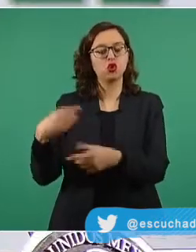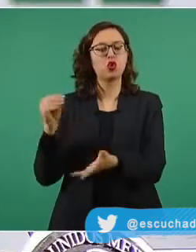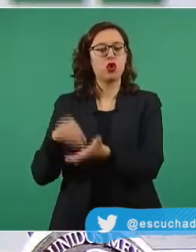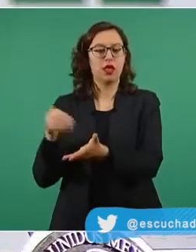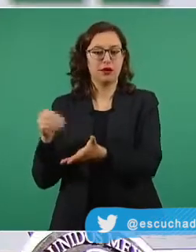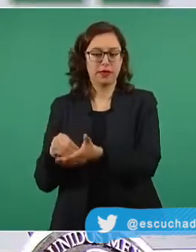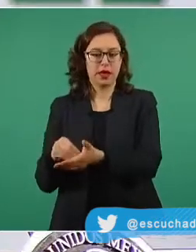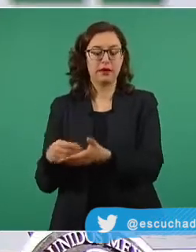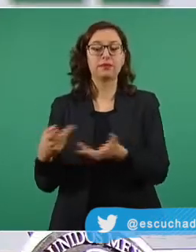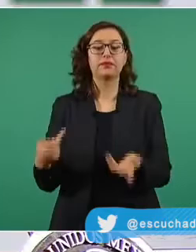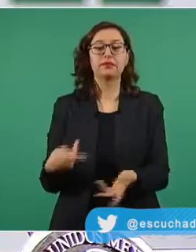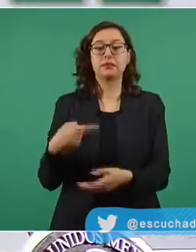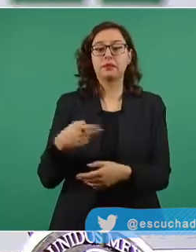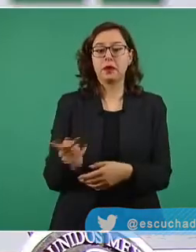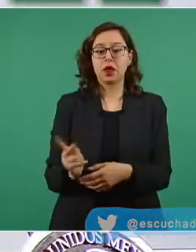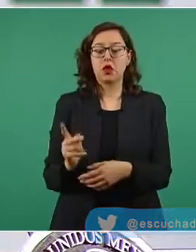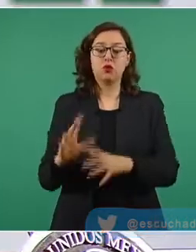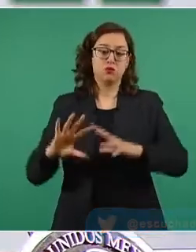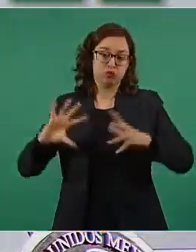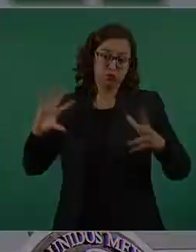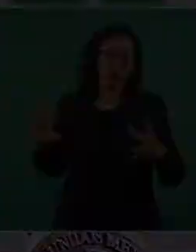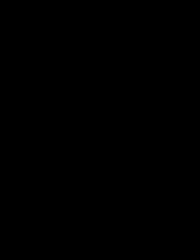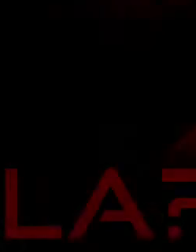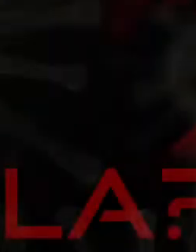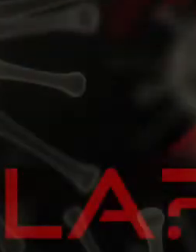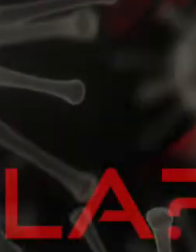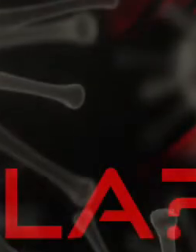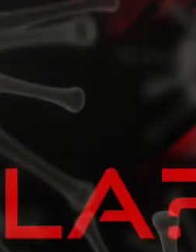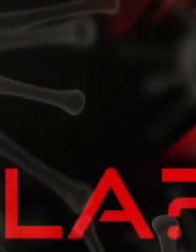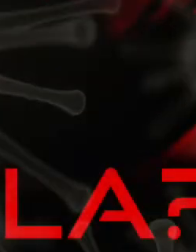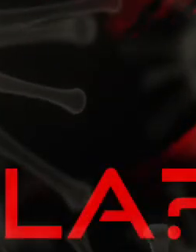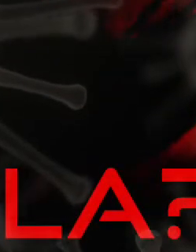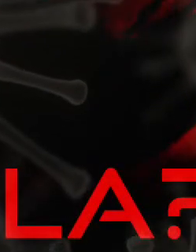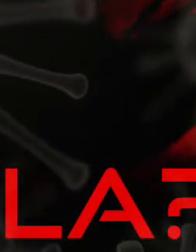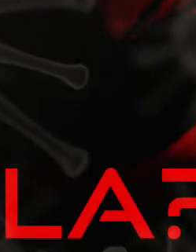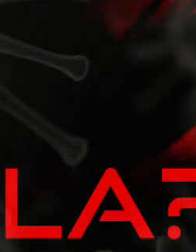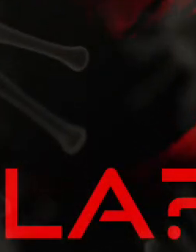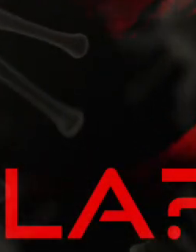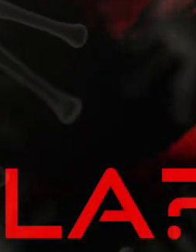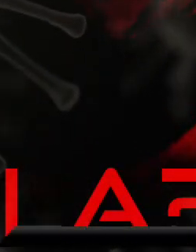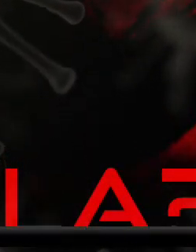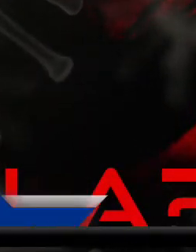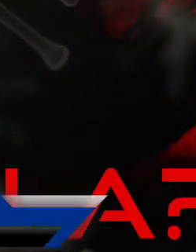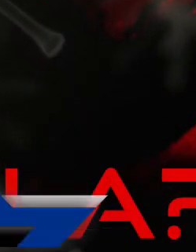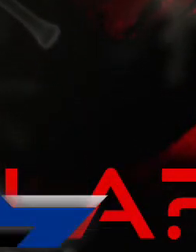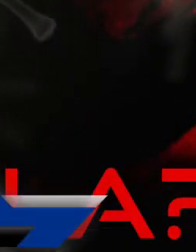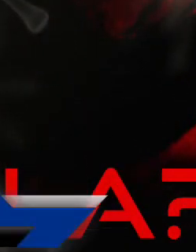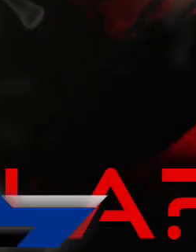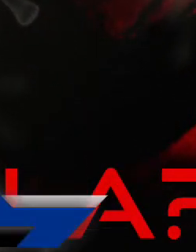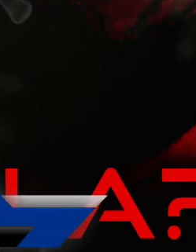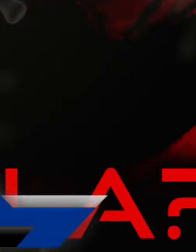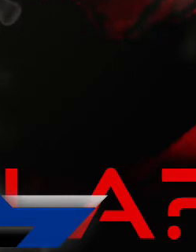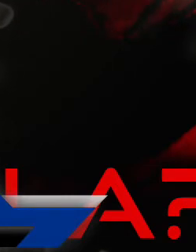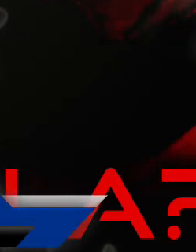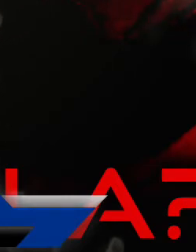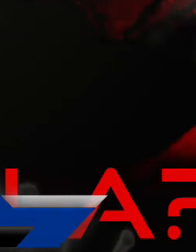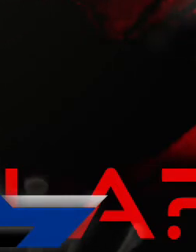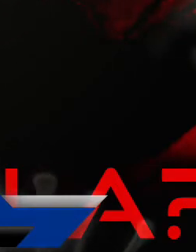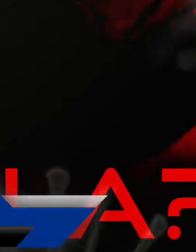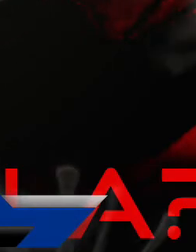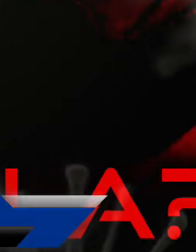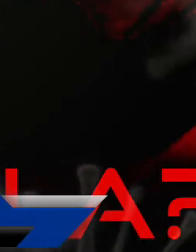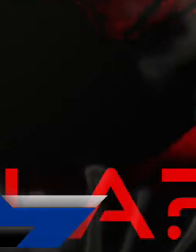en méxico el 27 de febrero de 2020 ya estás